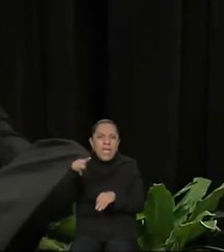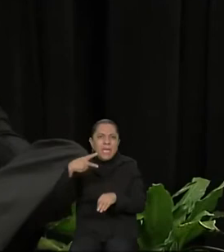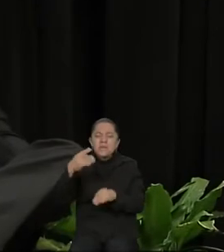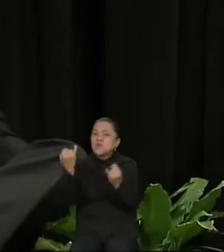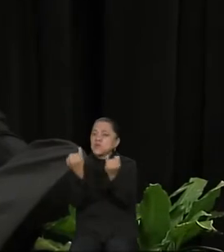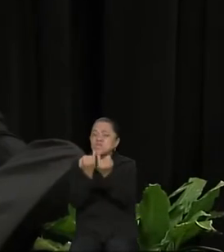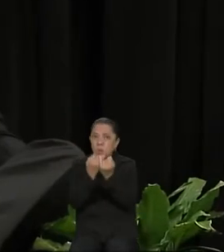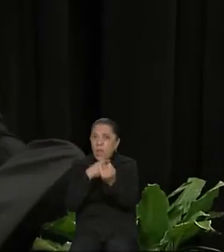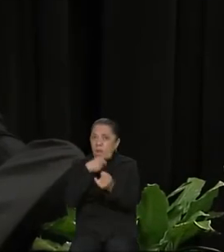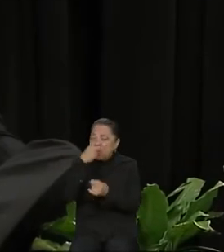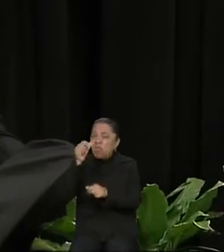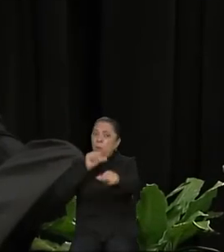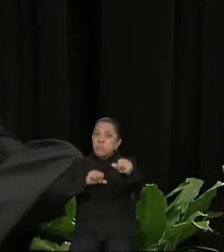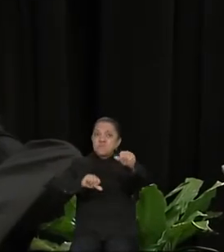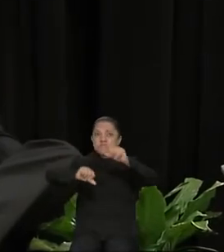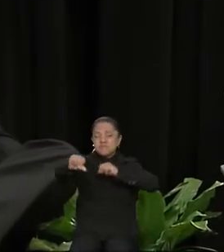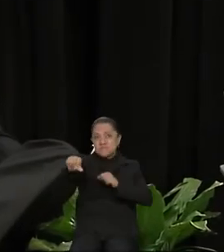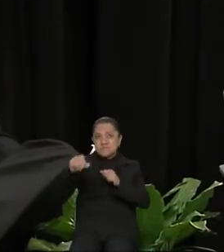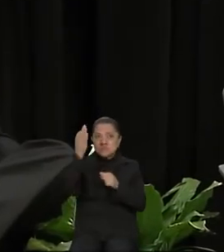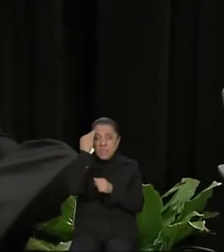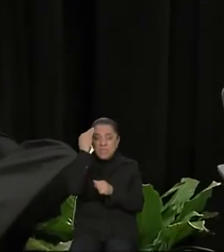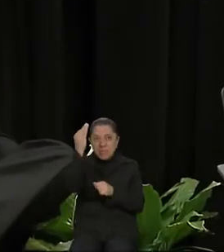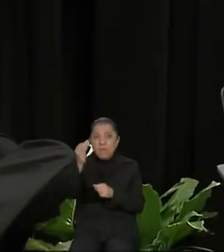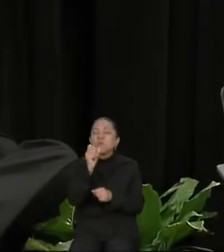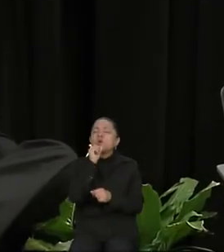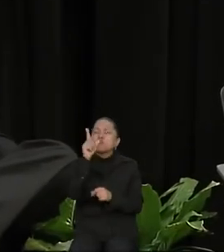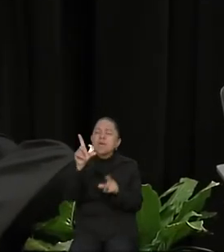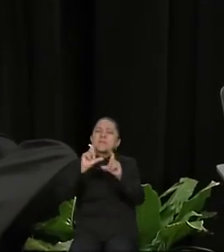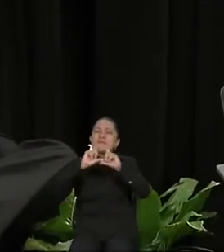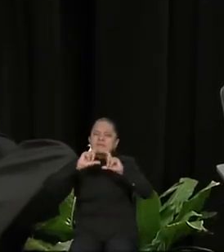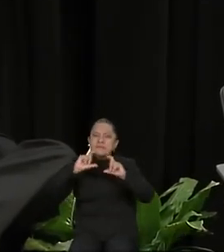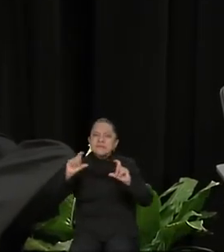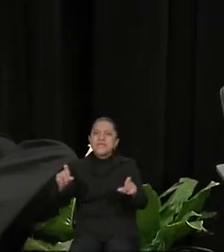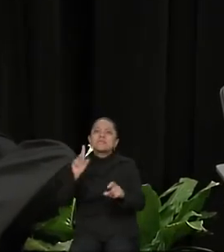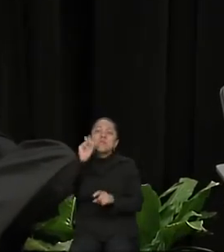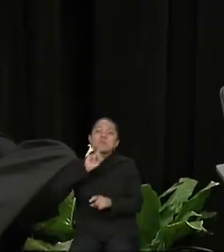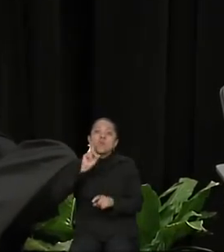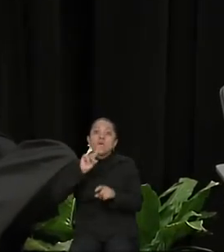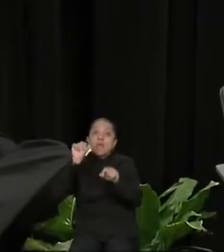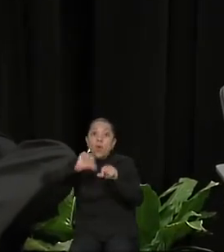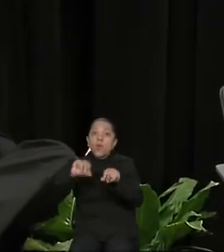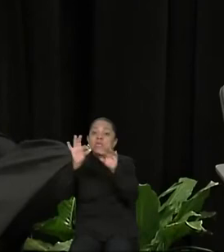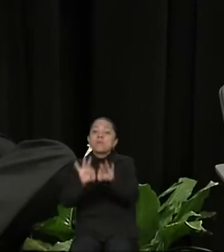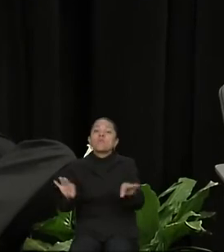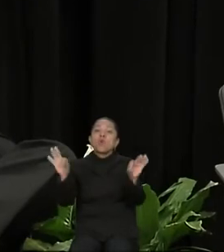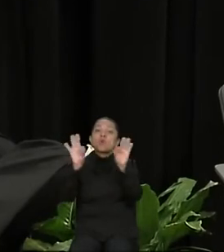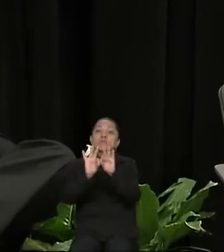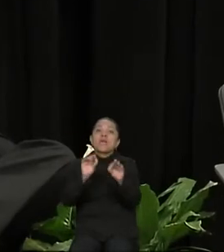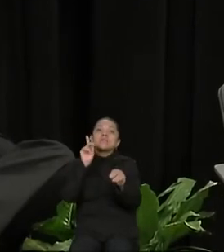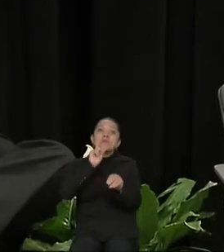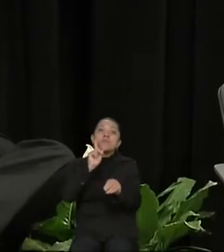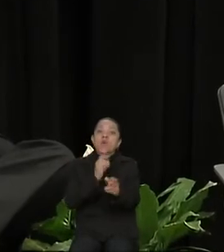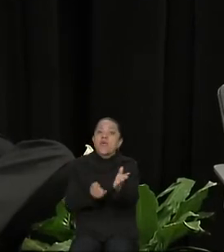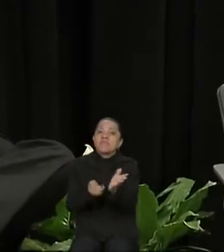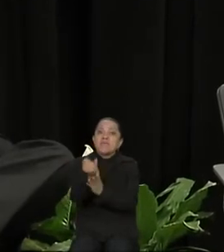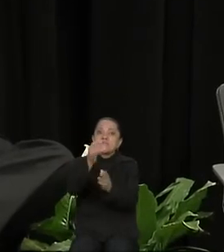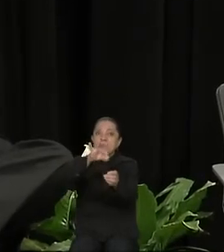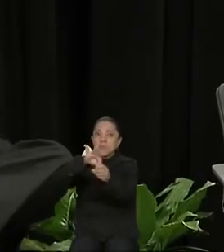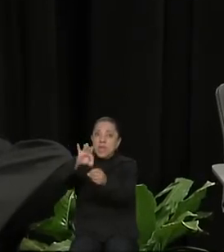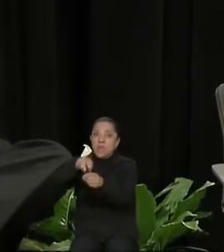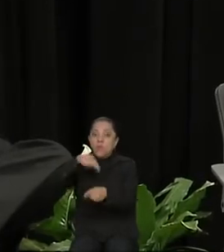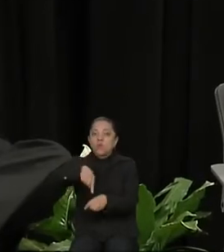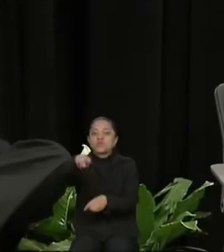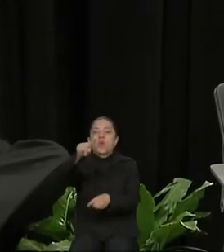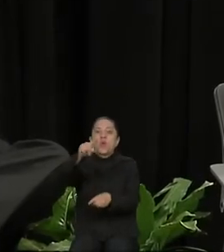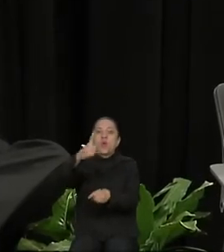También defiendo la tesis de la mujer porque la mujer es importante hoy en día, es la que va a determinar el voto en estas elecciones de este primero de